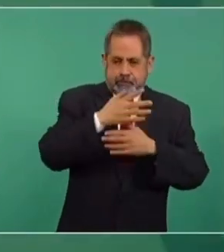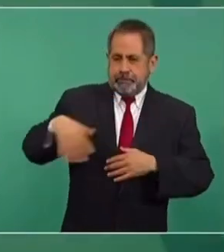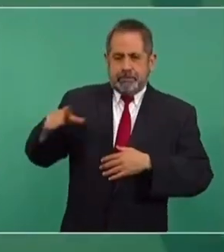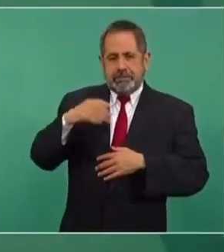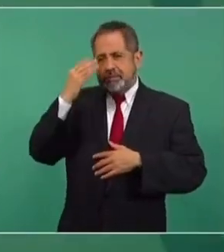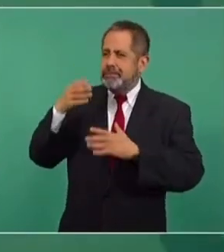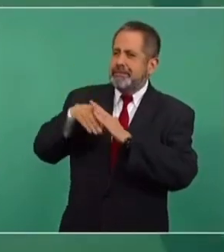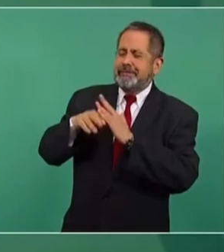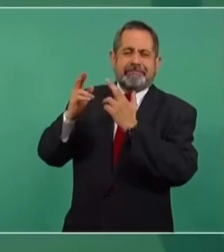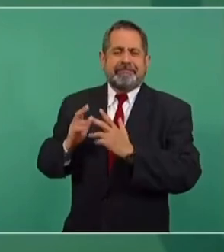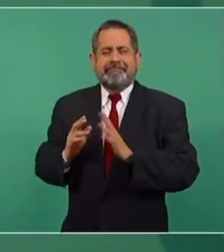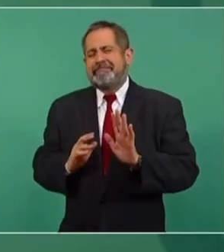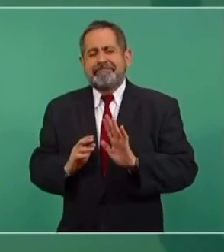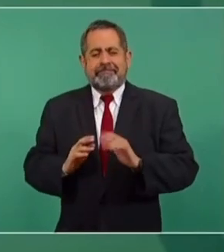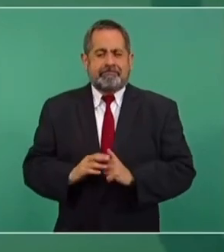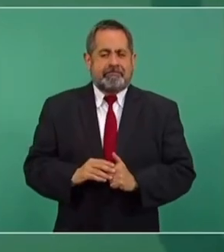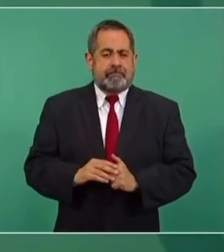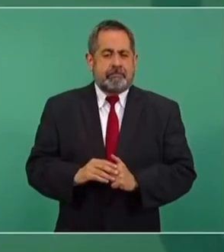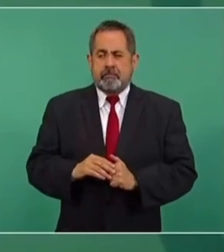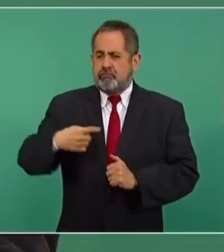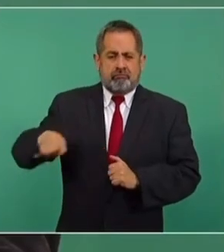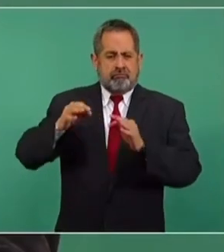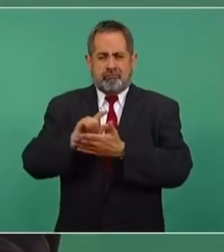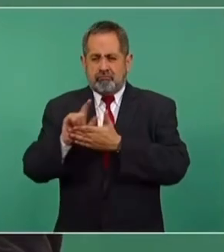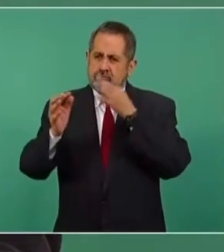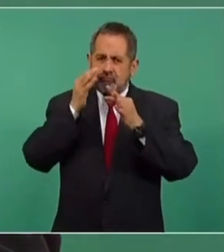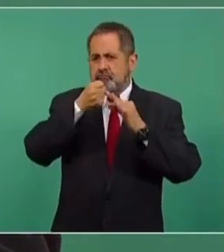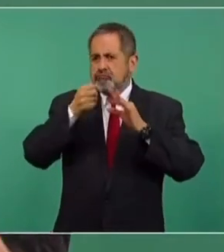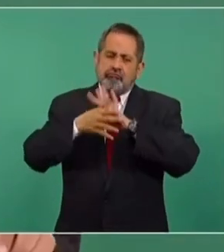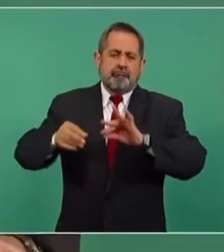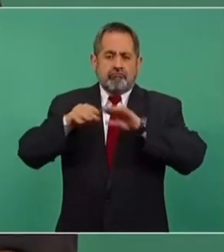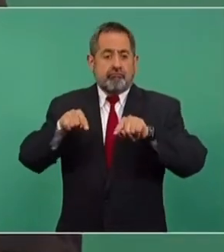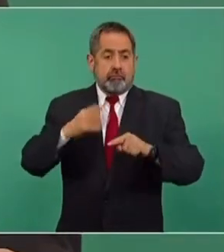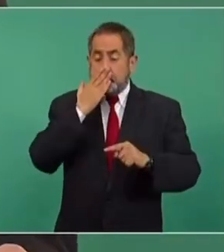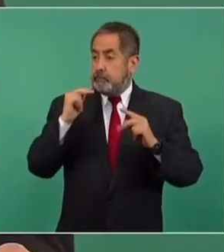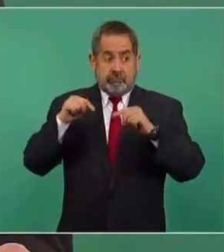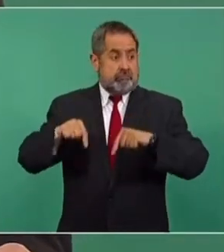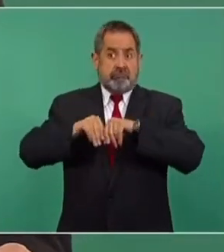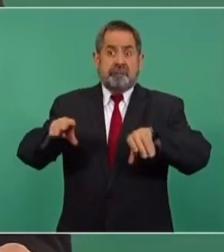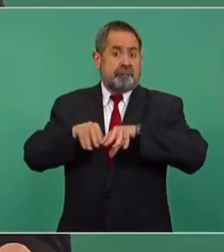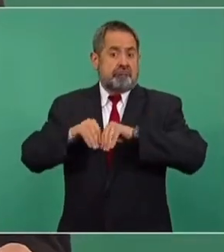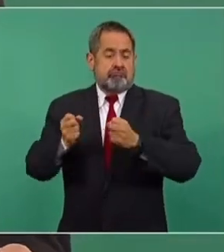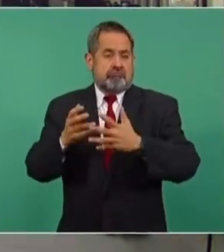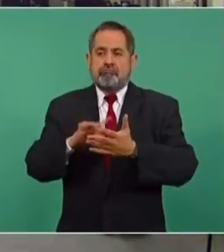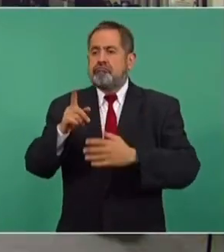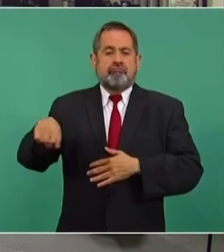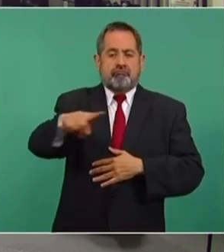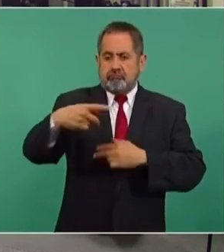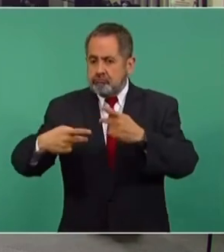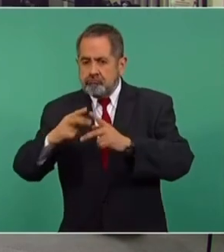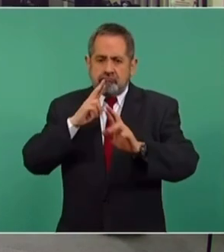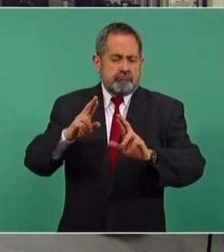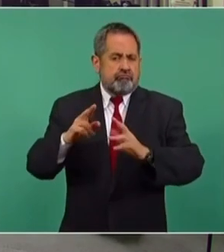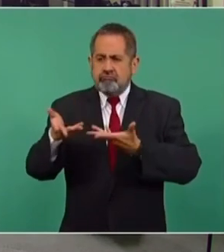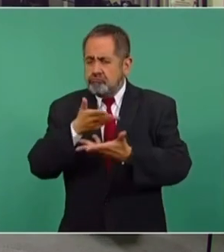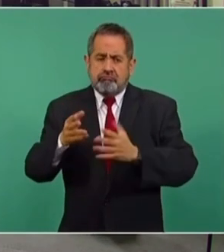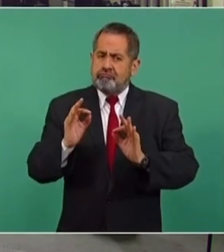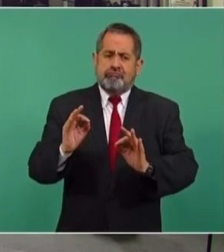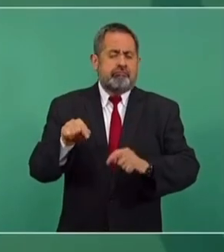degrada este espacio, este diálogo, que tiene muy buen nivel por ustedes, porque